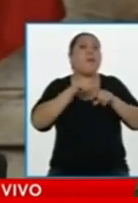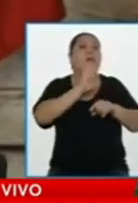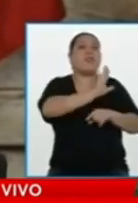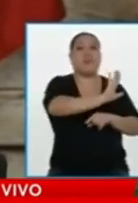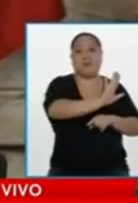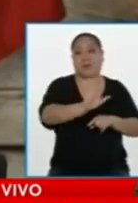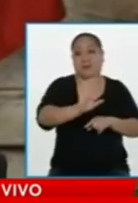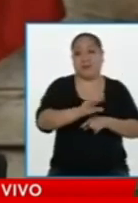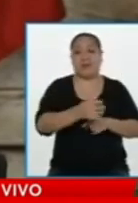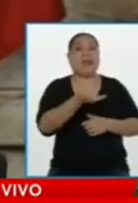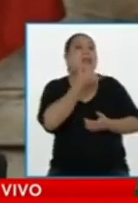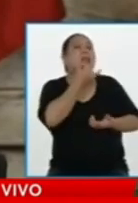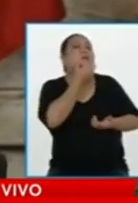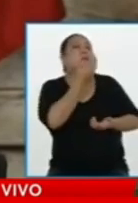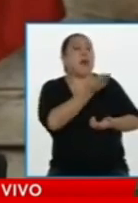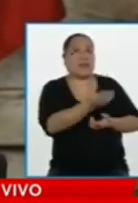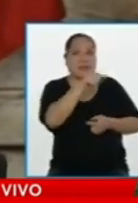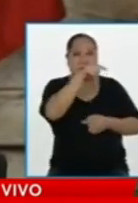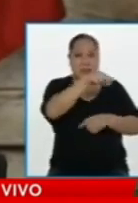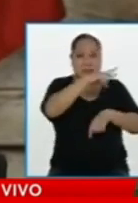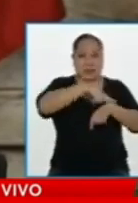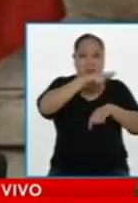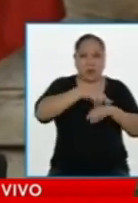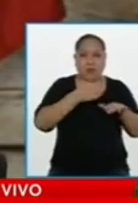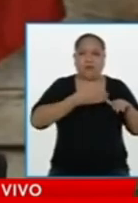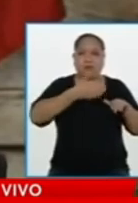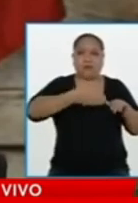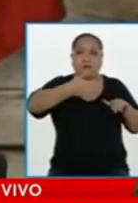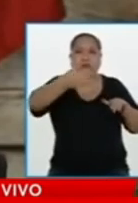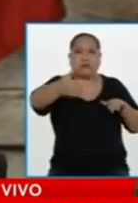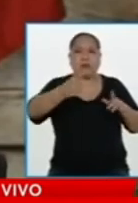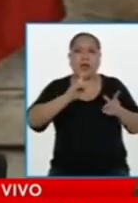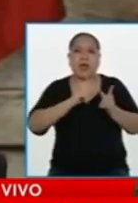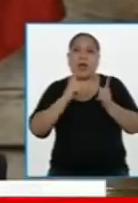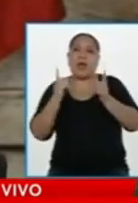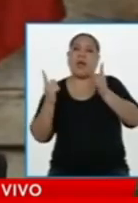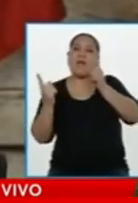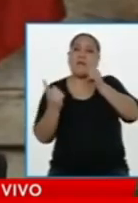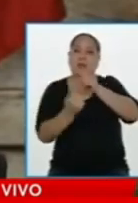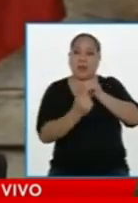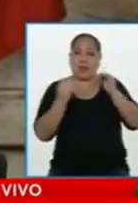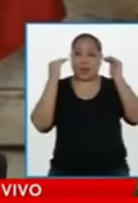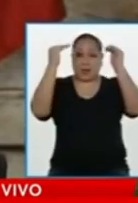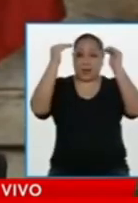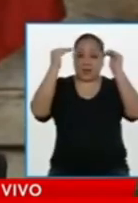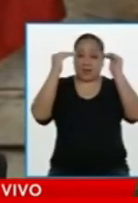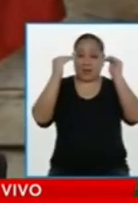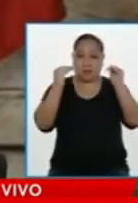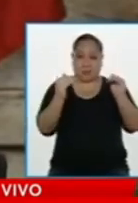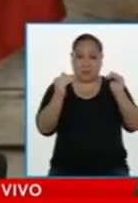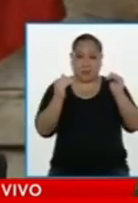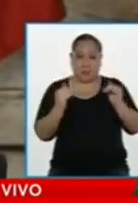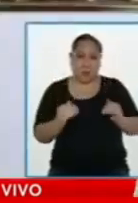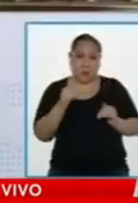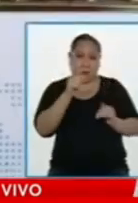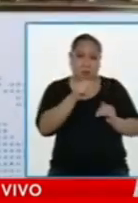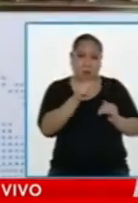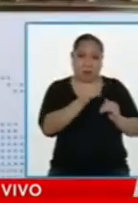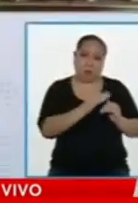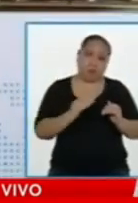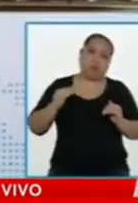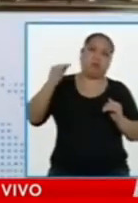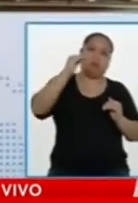perfila. pesar de que algunos quieren ver en algunas personalidades la